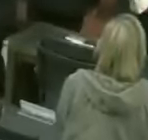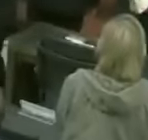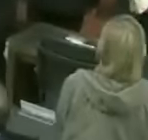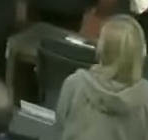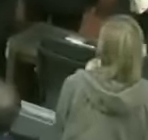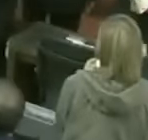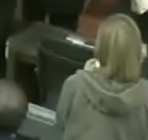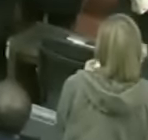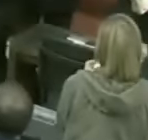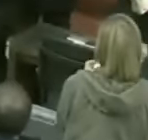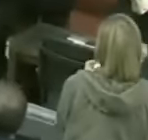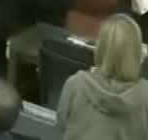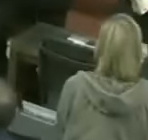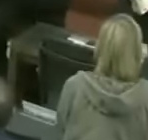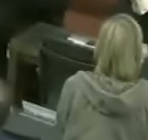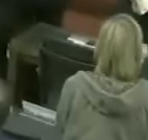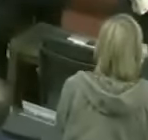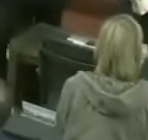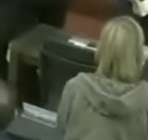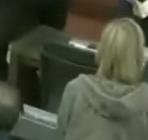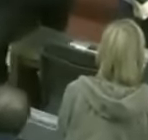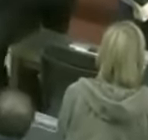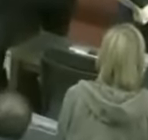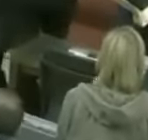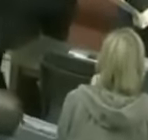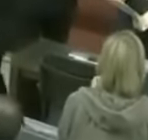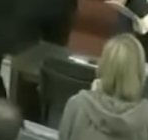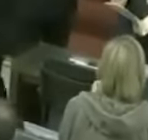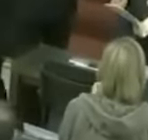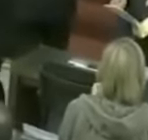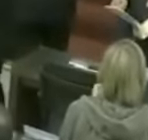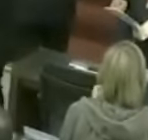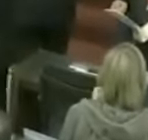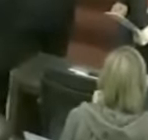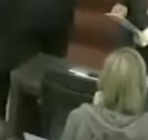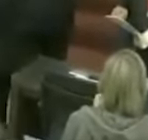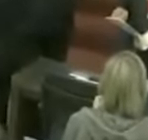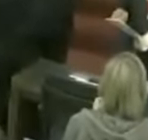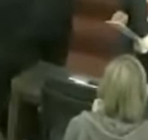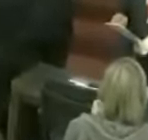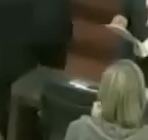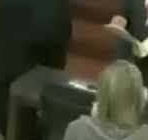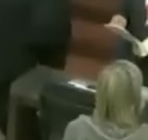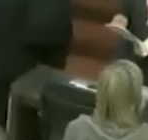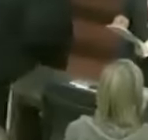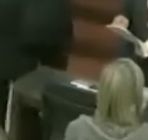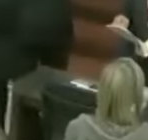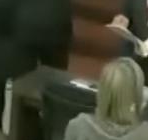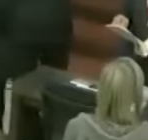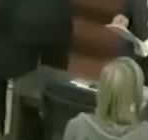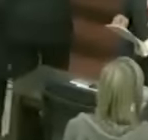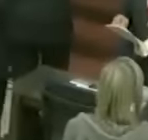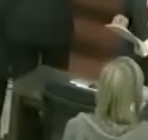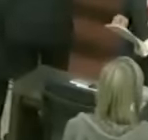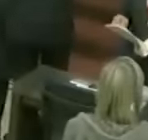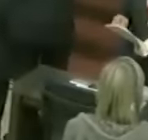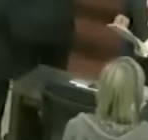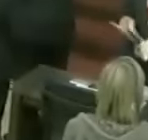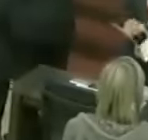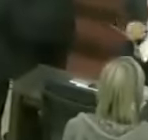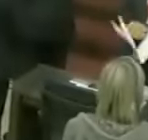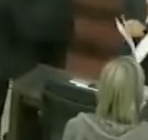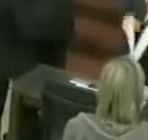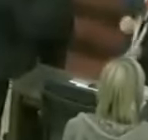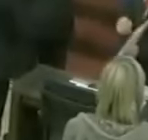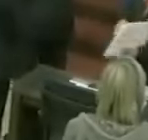concede los honores del Panteón Nacional al Héroe de la Patria General de la Brigada Domingo Antonio Cifantes, la segunda discusión